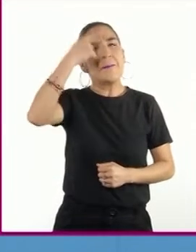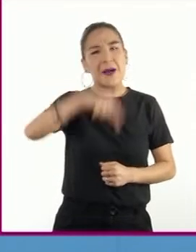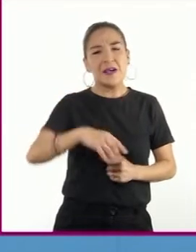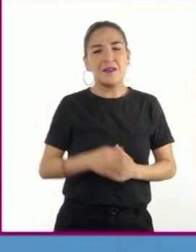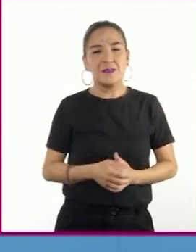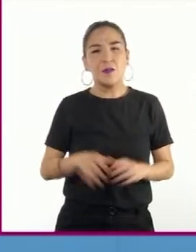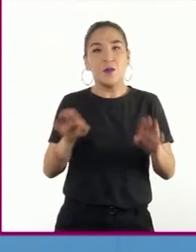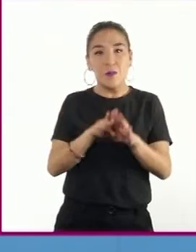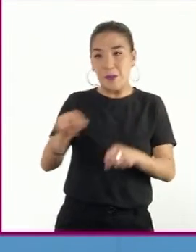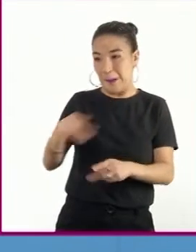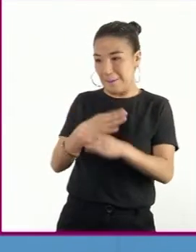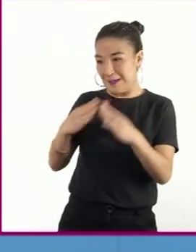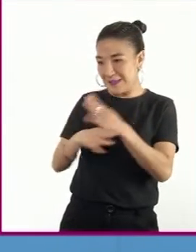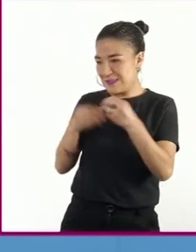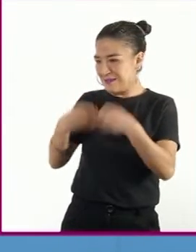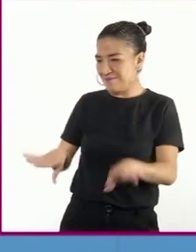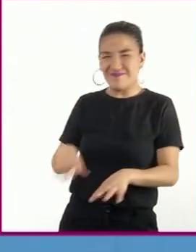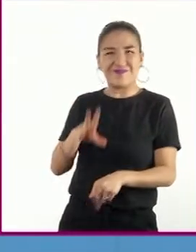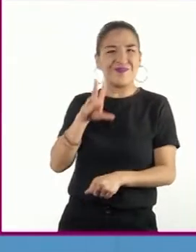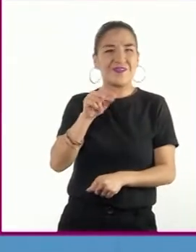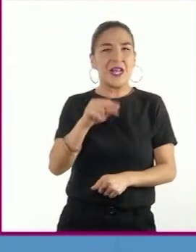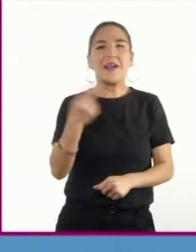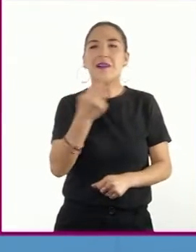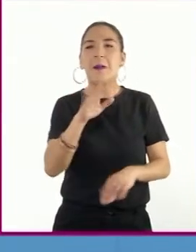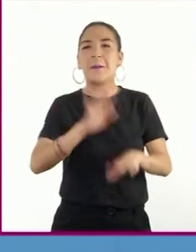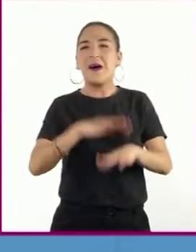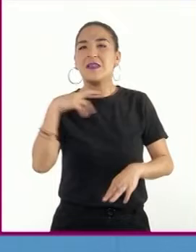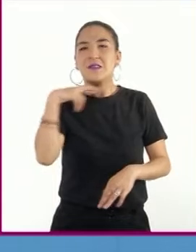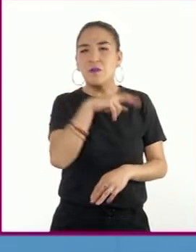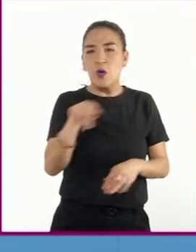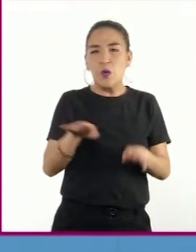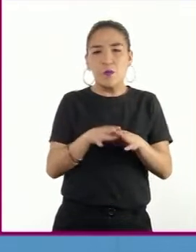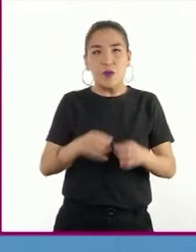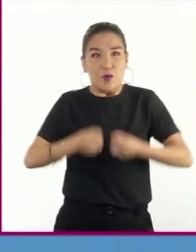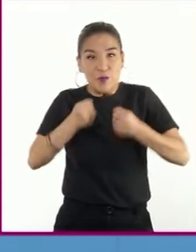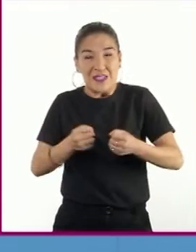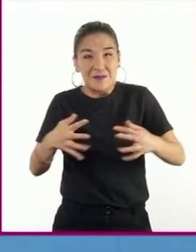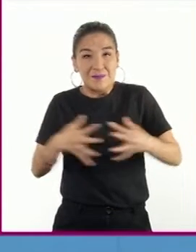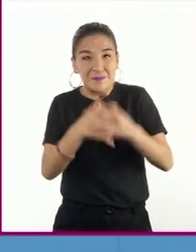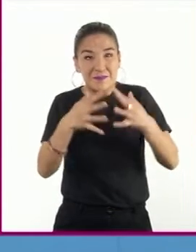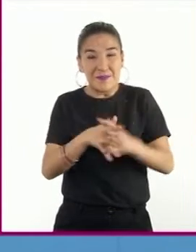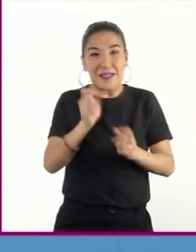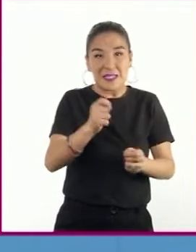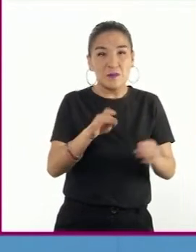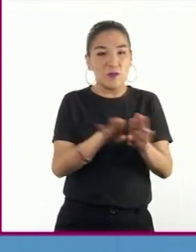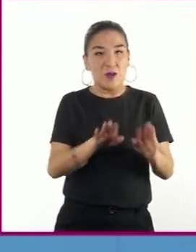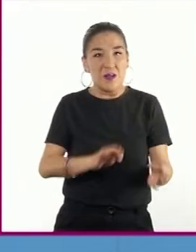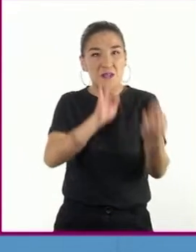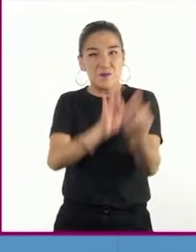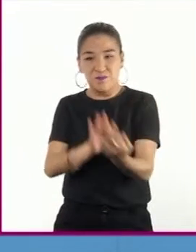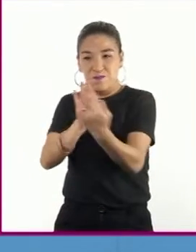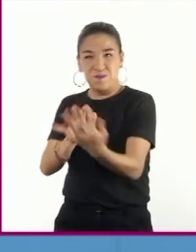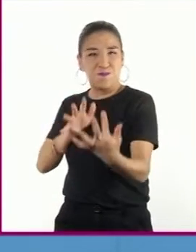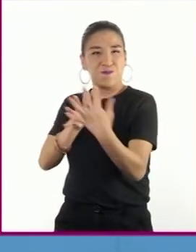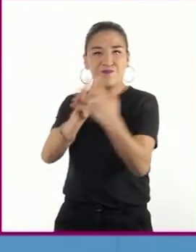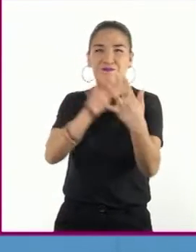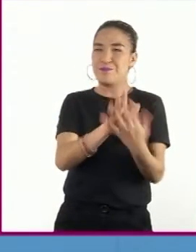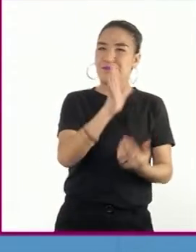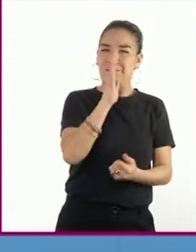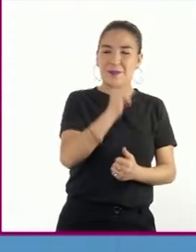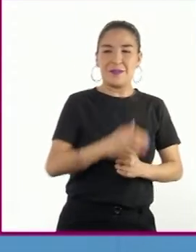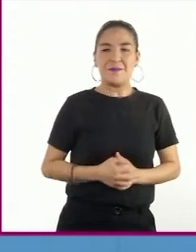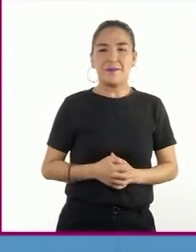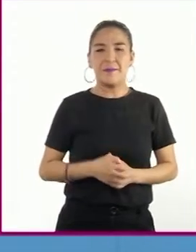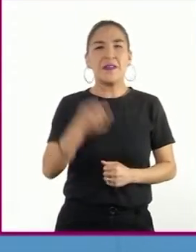agotar sus recursos. No podía sostener el esfuerzo bélico en múltiples frentes. Cuando esto ocurrió,